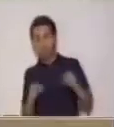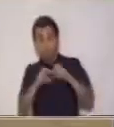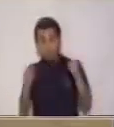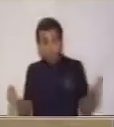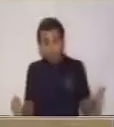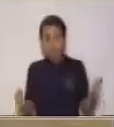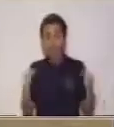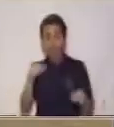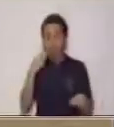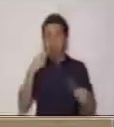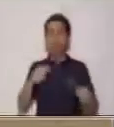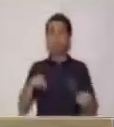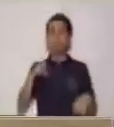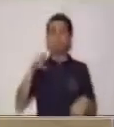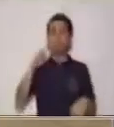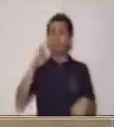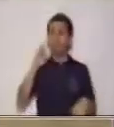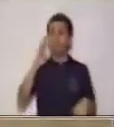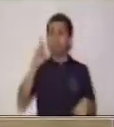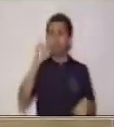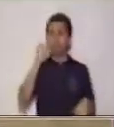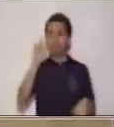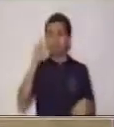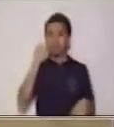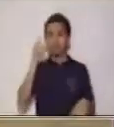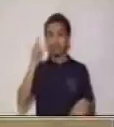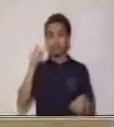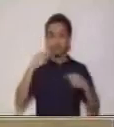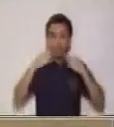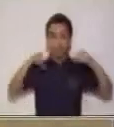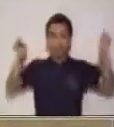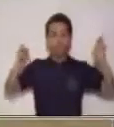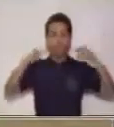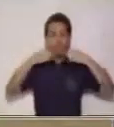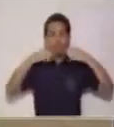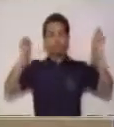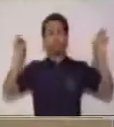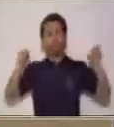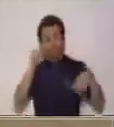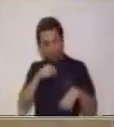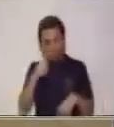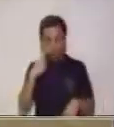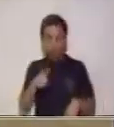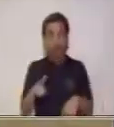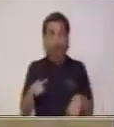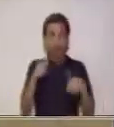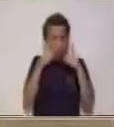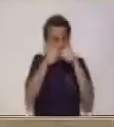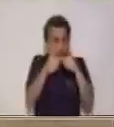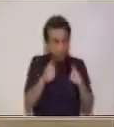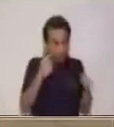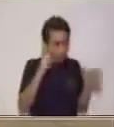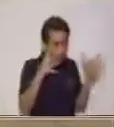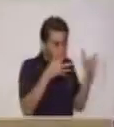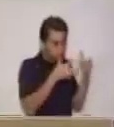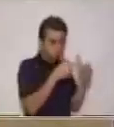conocer. Aquí se hacen estudios, las personas que se encargan de la publicidad analizan las sociedades, analizan a qué